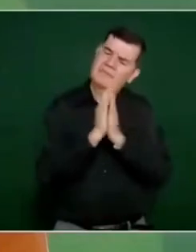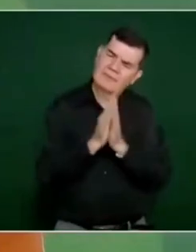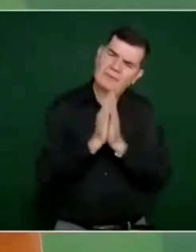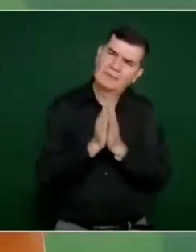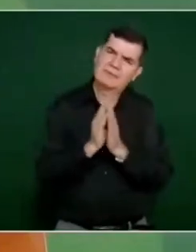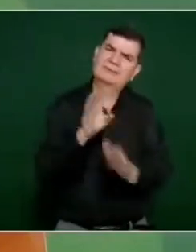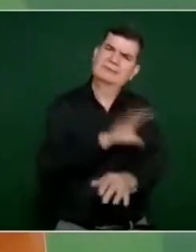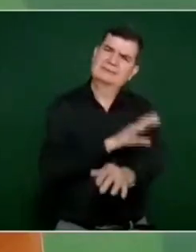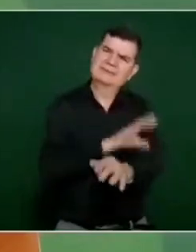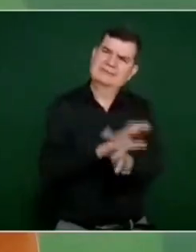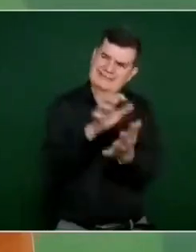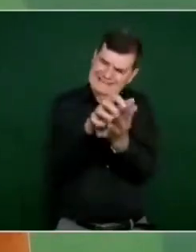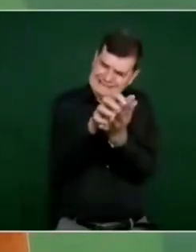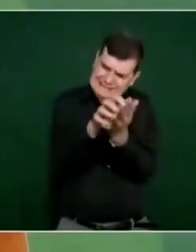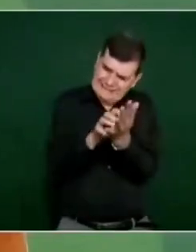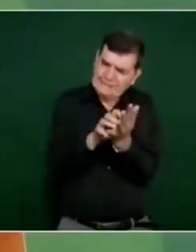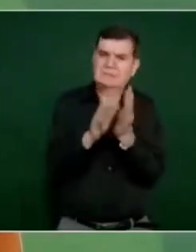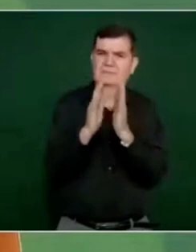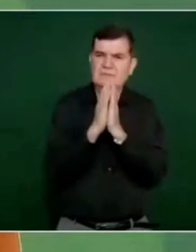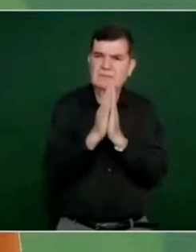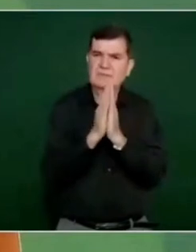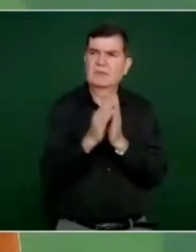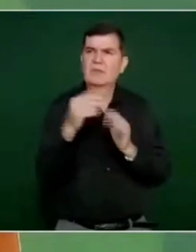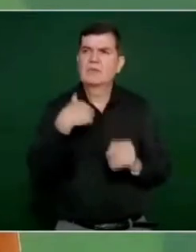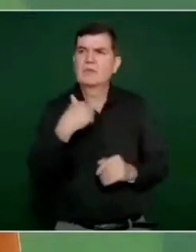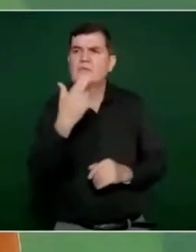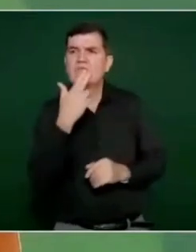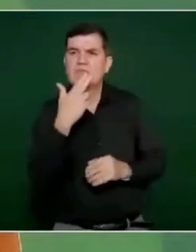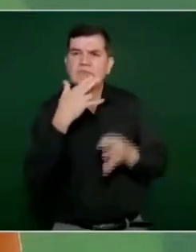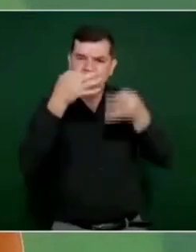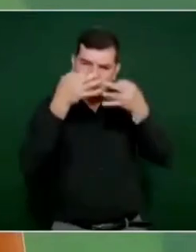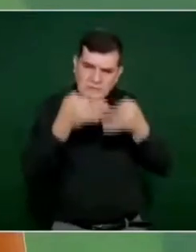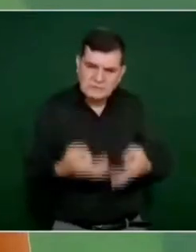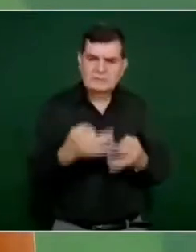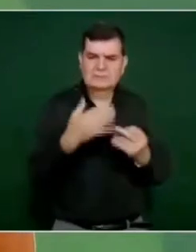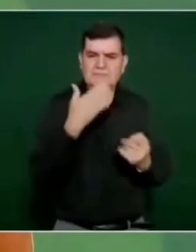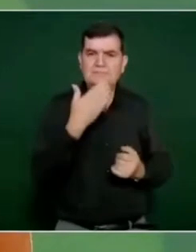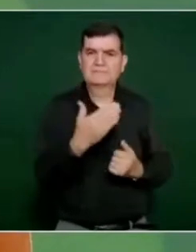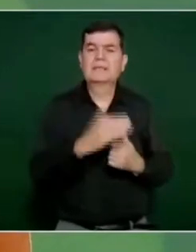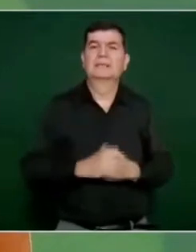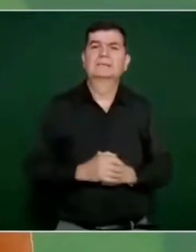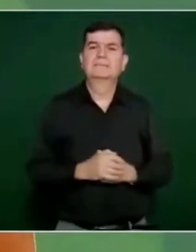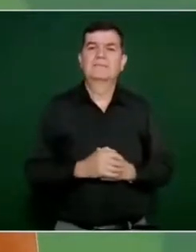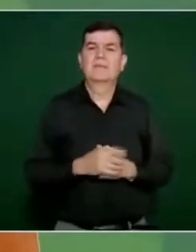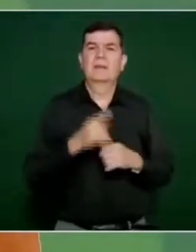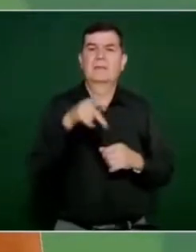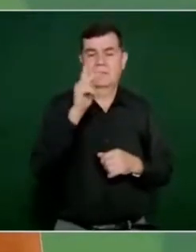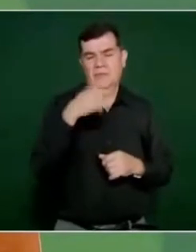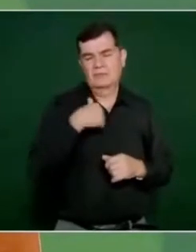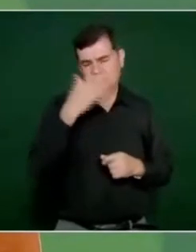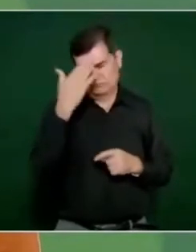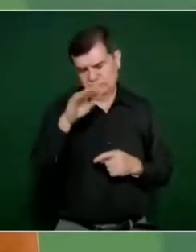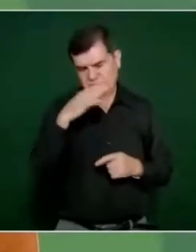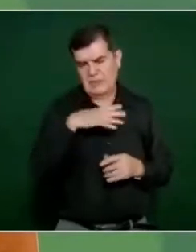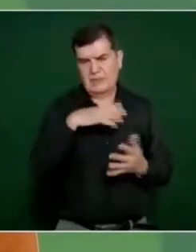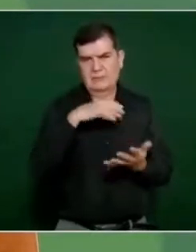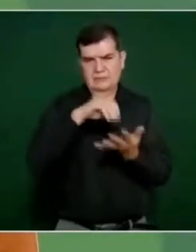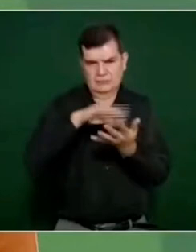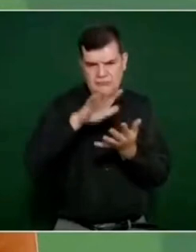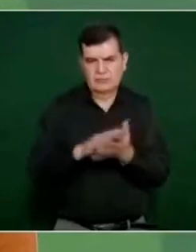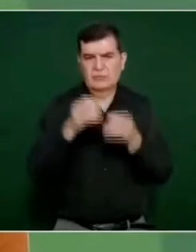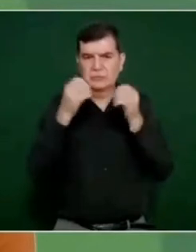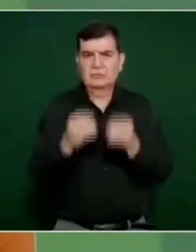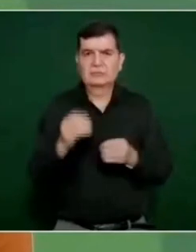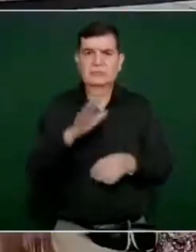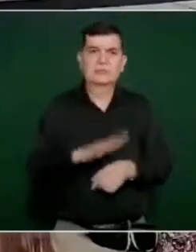sí, la energía, que la utilicemos de forma racional, pero sabemos que hay un compromiso de